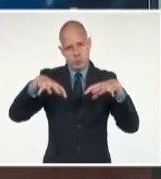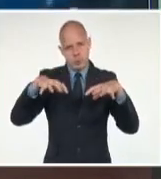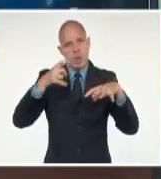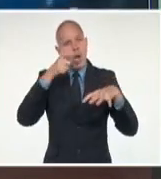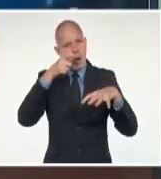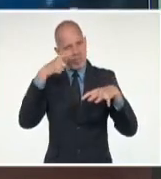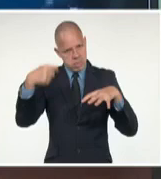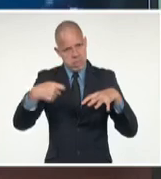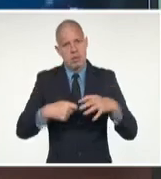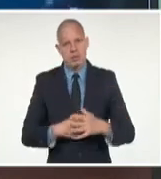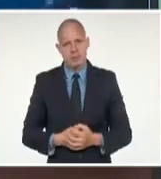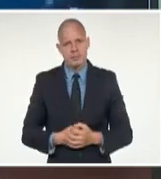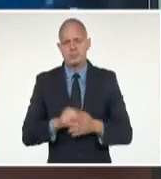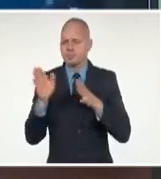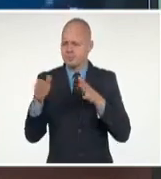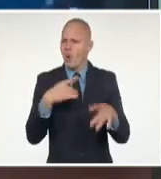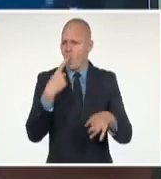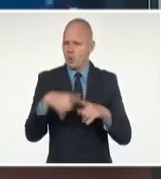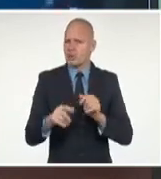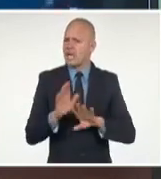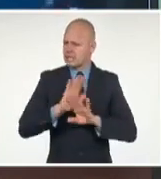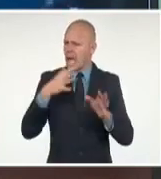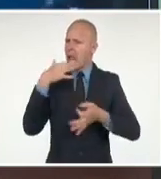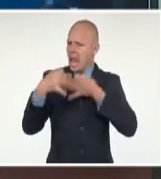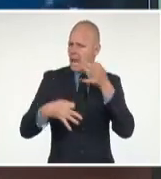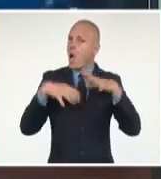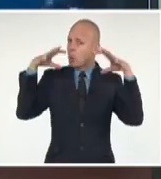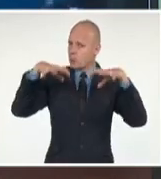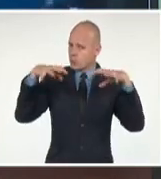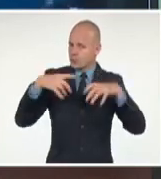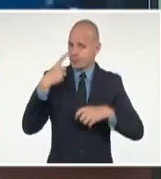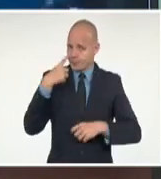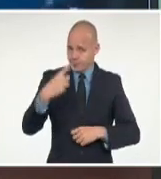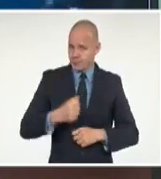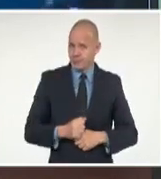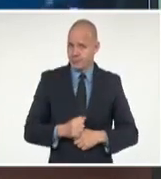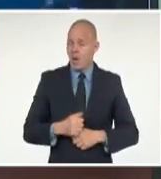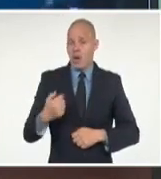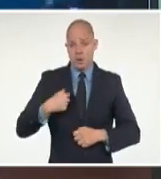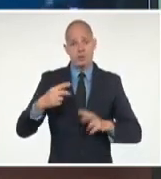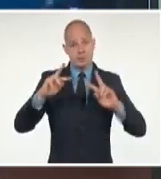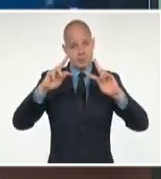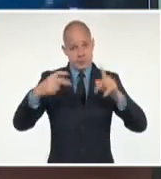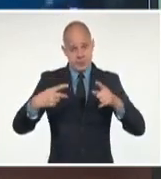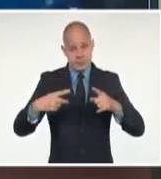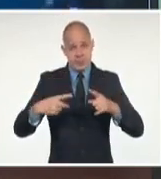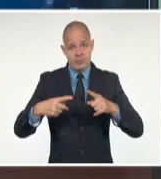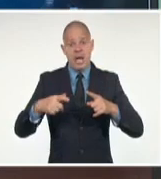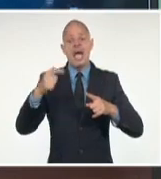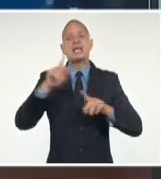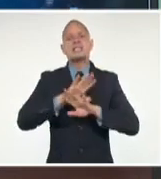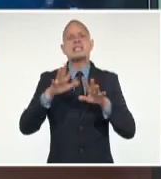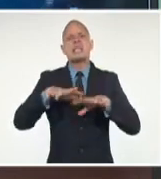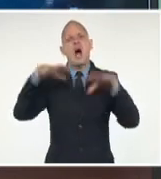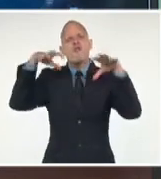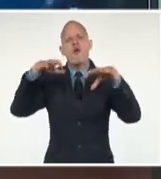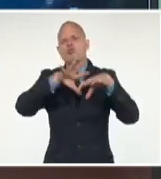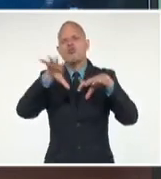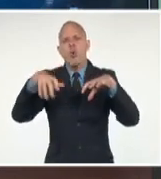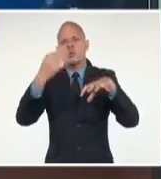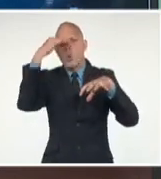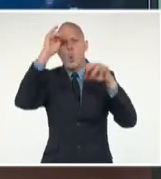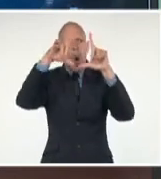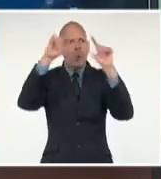ejemplo, ya estábamos hablando de la lluvia. Voy a repetir que los nublados y la lluvia estarán afectando al centro y occidente del país.